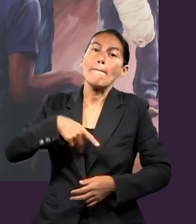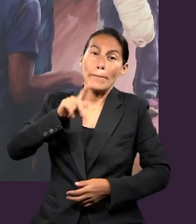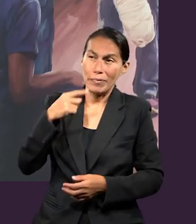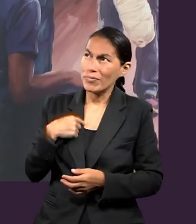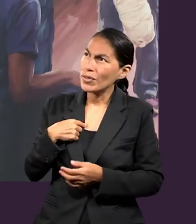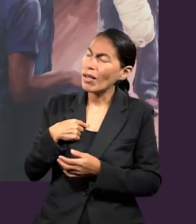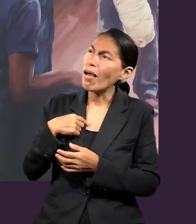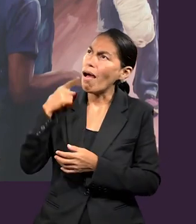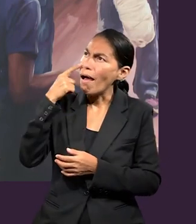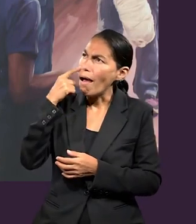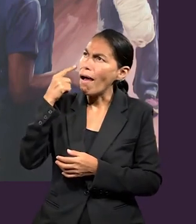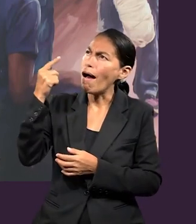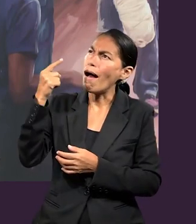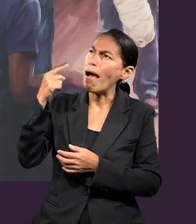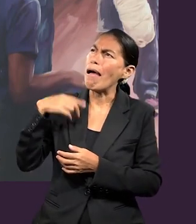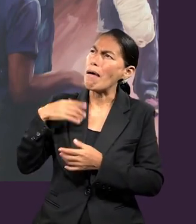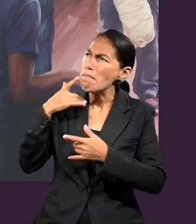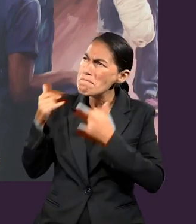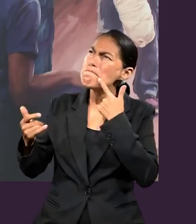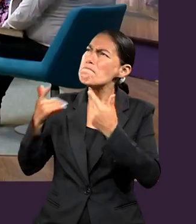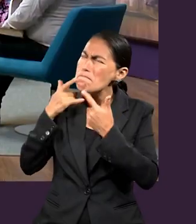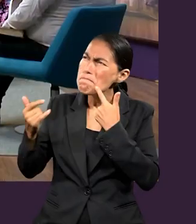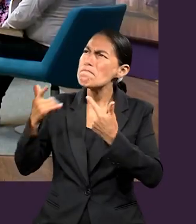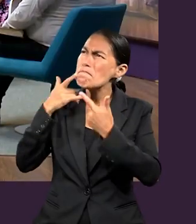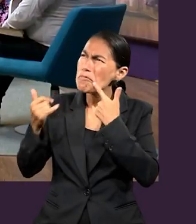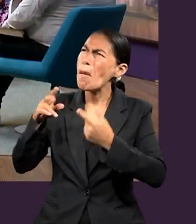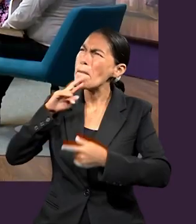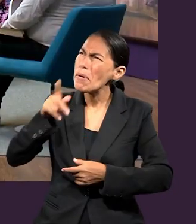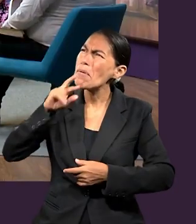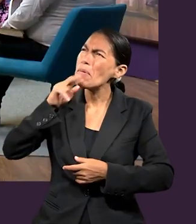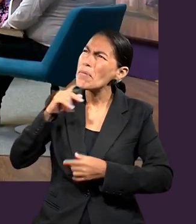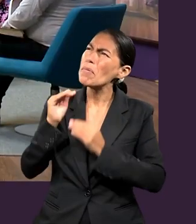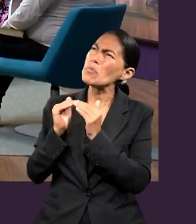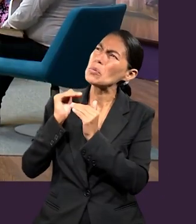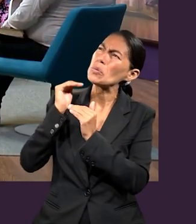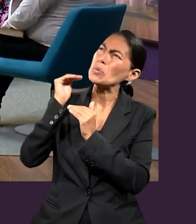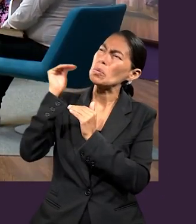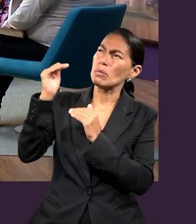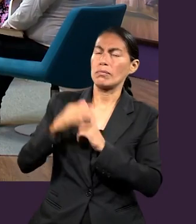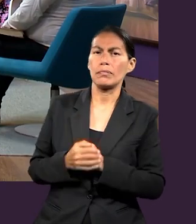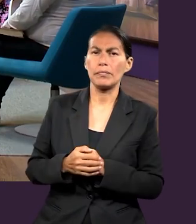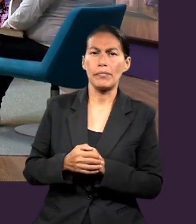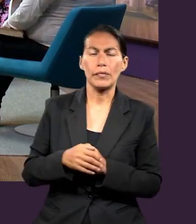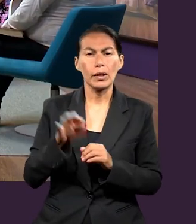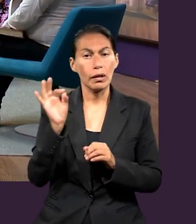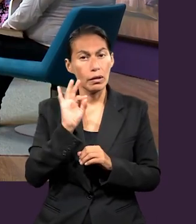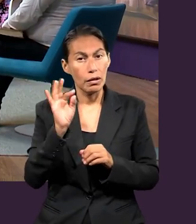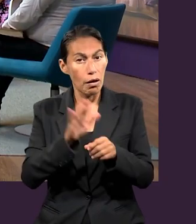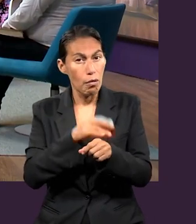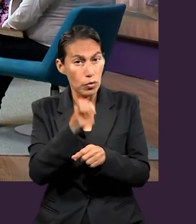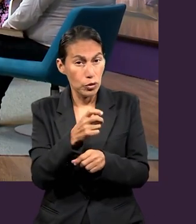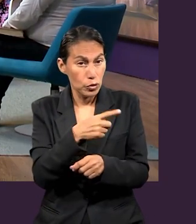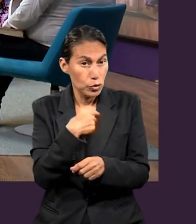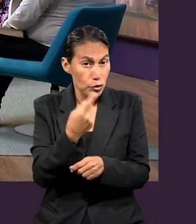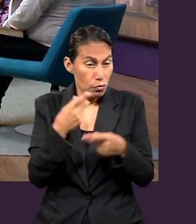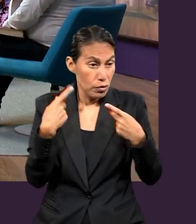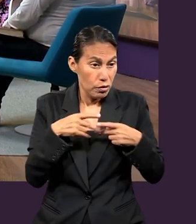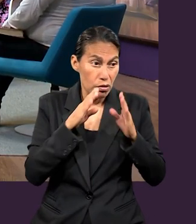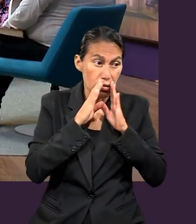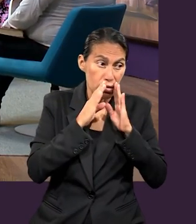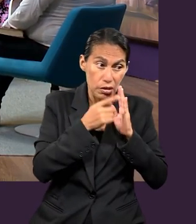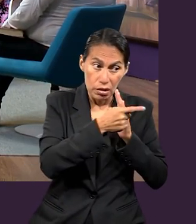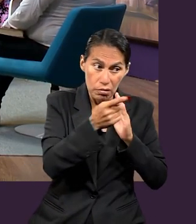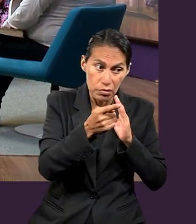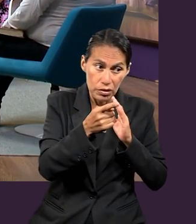para buscar esa mejora constante. Tal vez por eso es que a veces cuando criticamos a las personas, simplemente